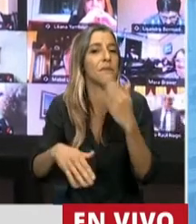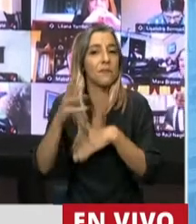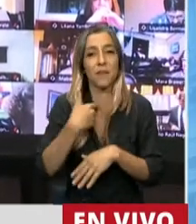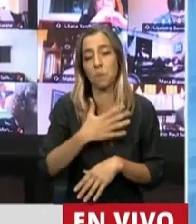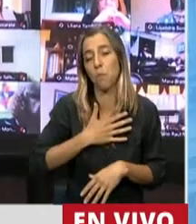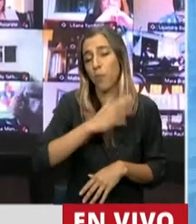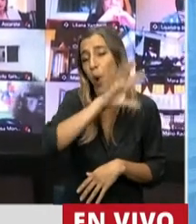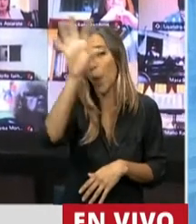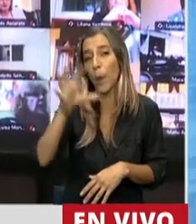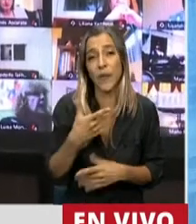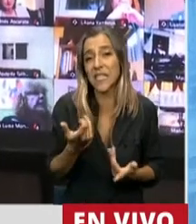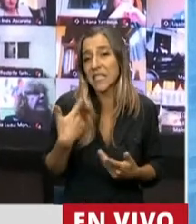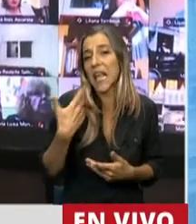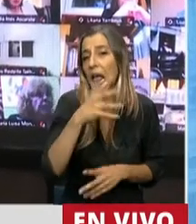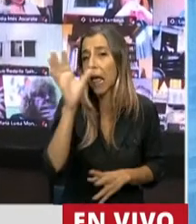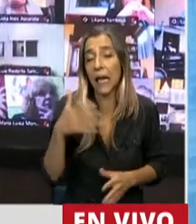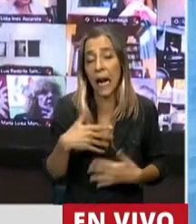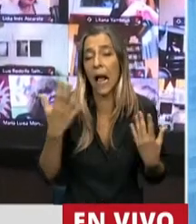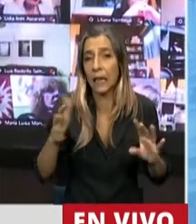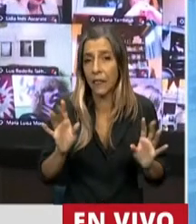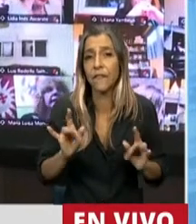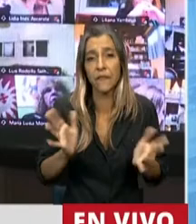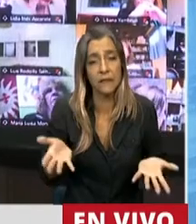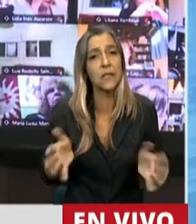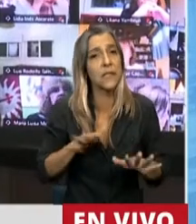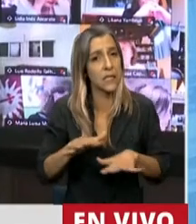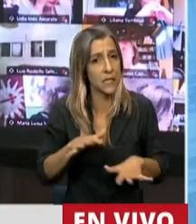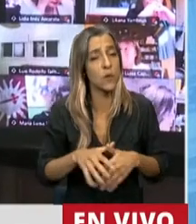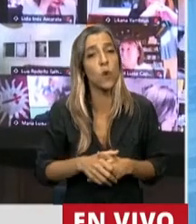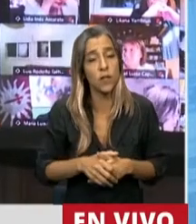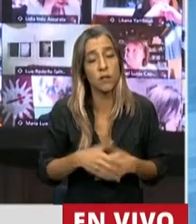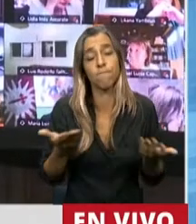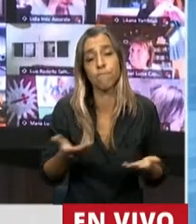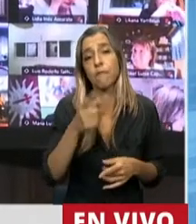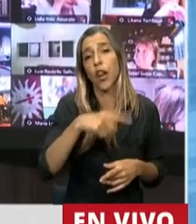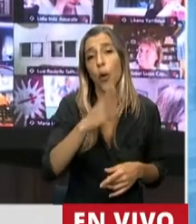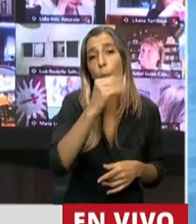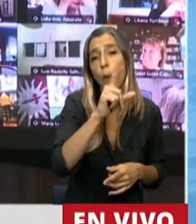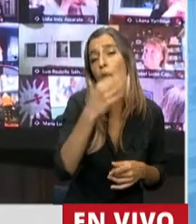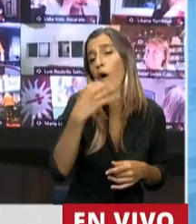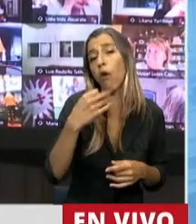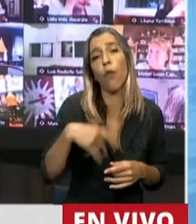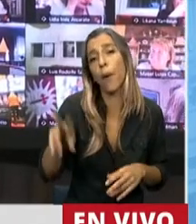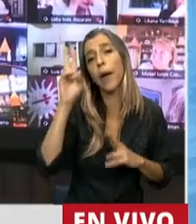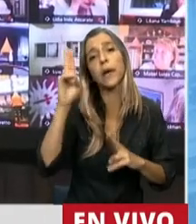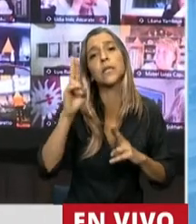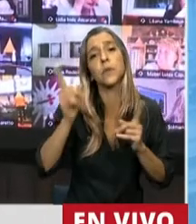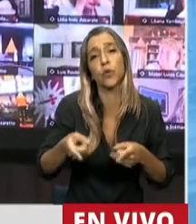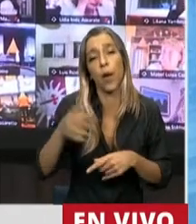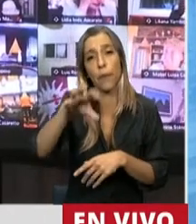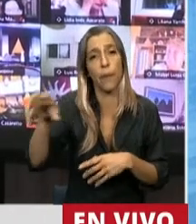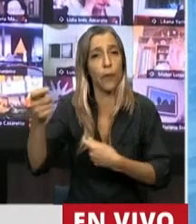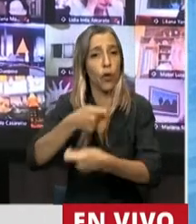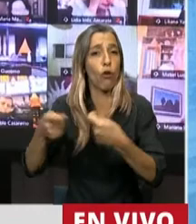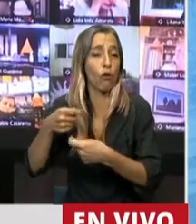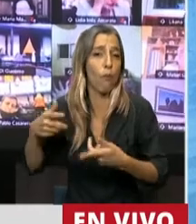tenemos pero la verdad que las entidades bancarias y no bancarias deberían hacerlo en respecto a todas las empresas, digamos si el comercio que ha